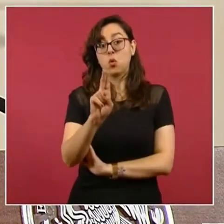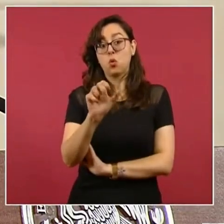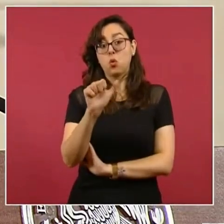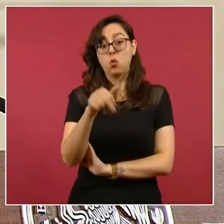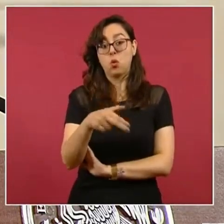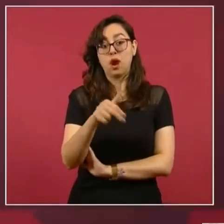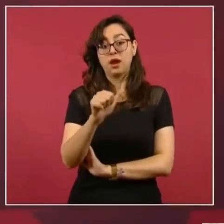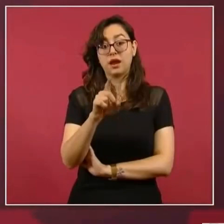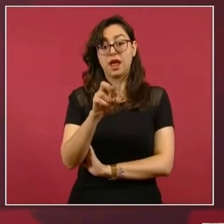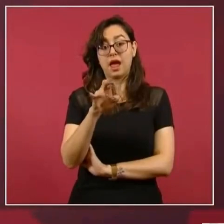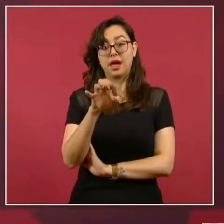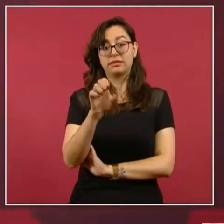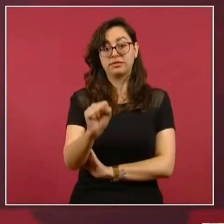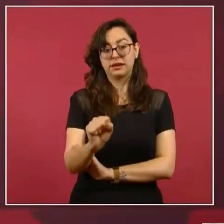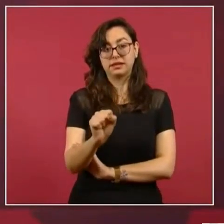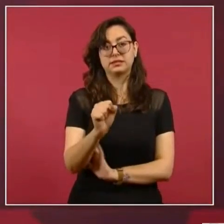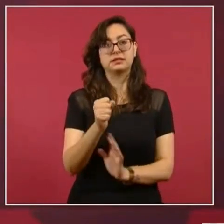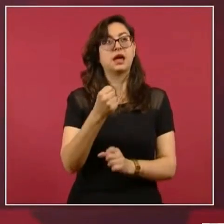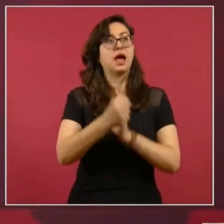en 1940.